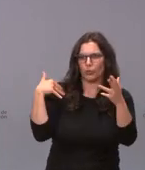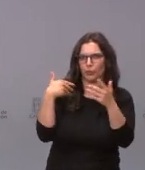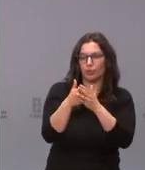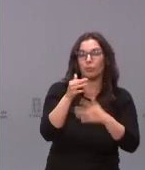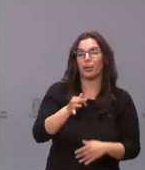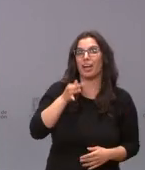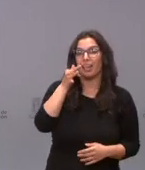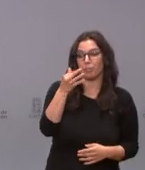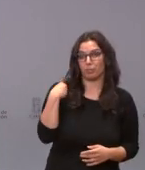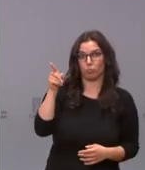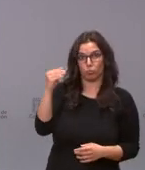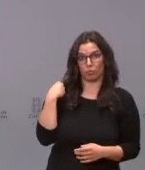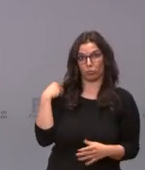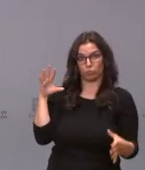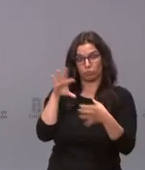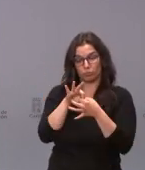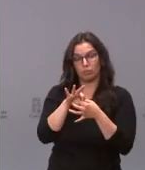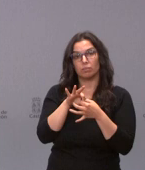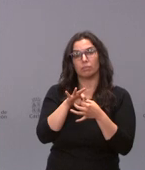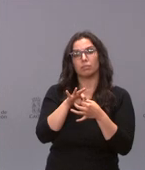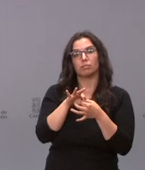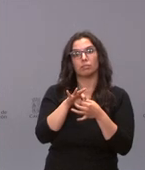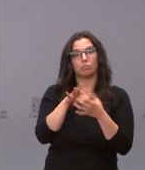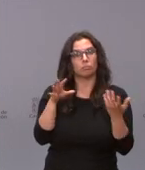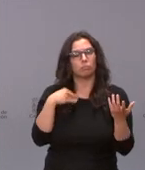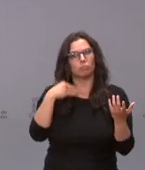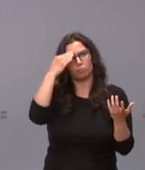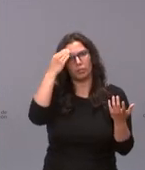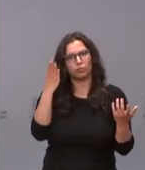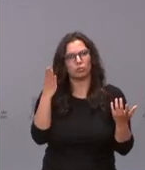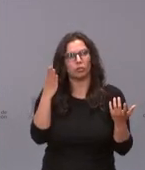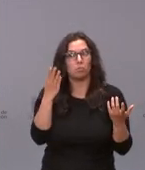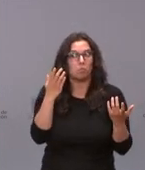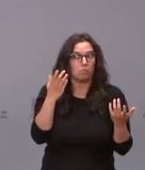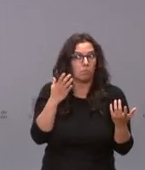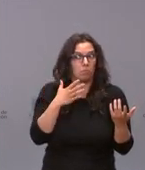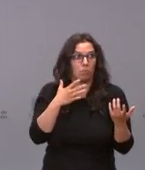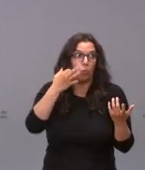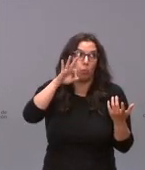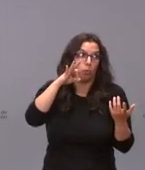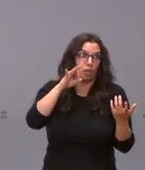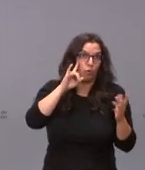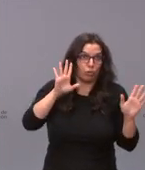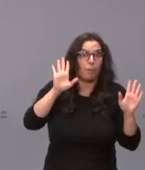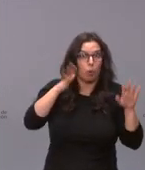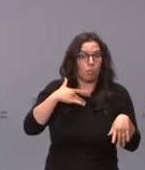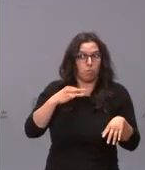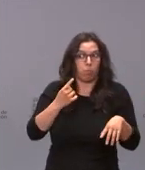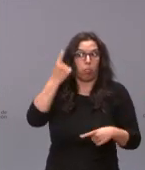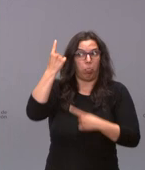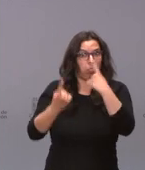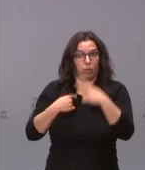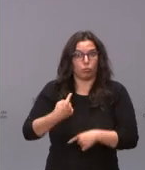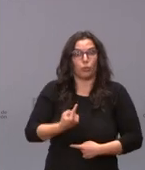respecto de lo que usted nos pregunta yo creo que es de las pocas no diré la única porque no estaría seguro que publica